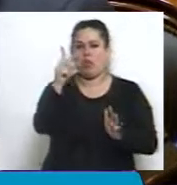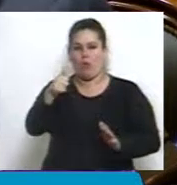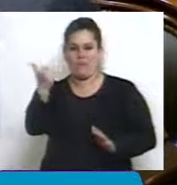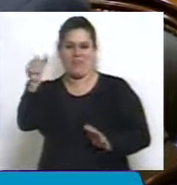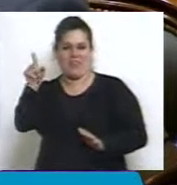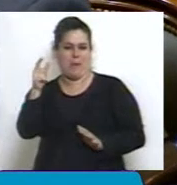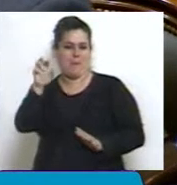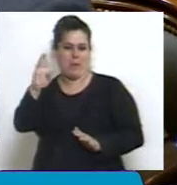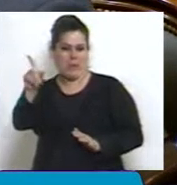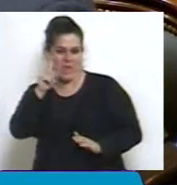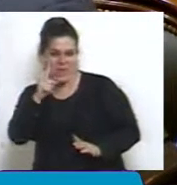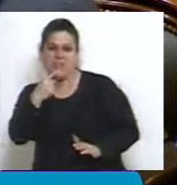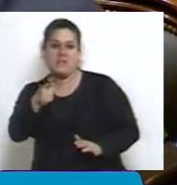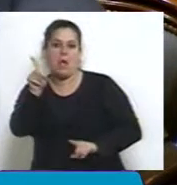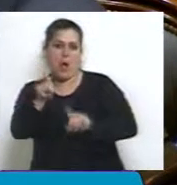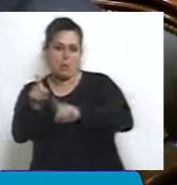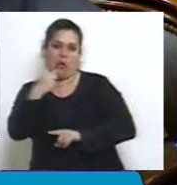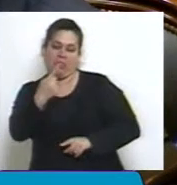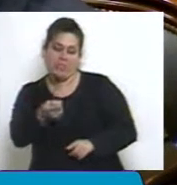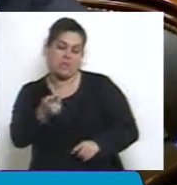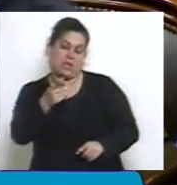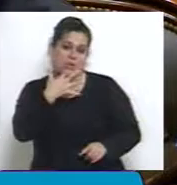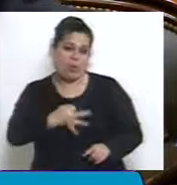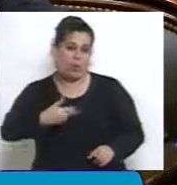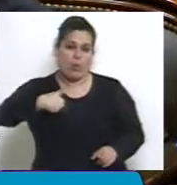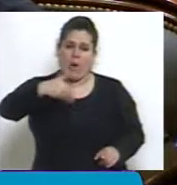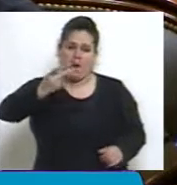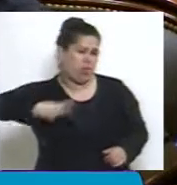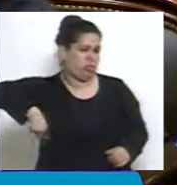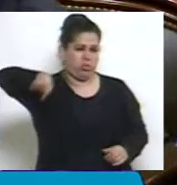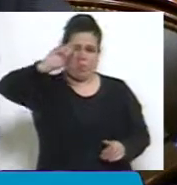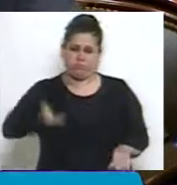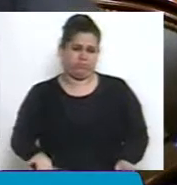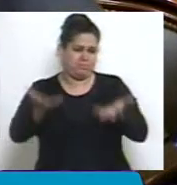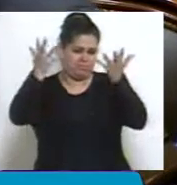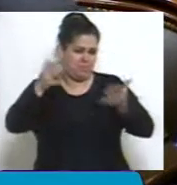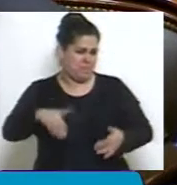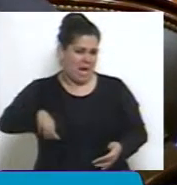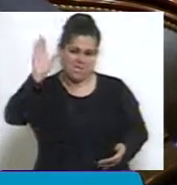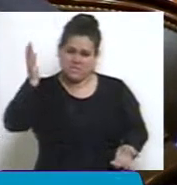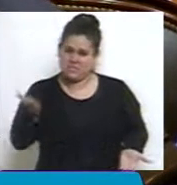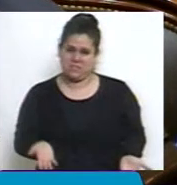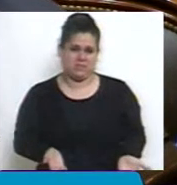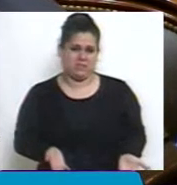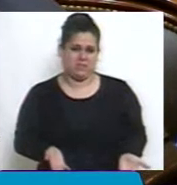analistas muchos plantean que se va a llegar al doble prácticamente de este